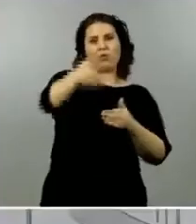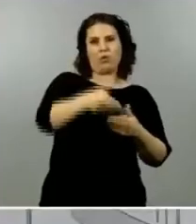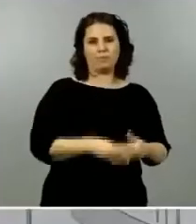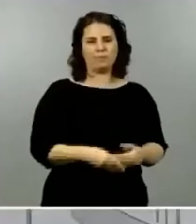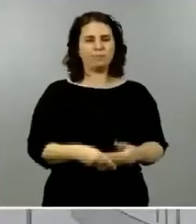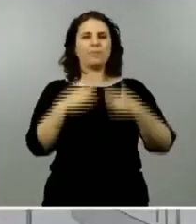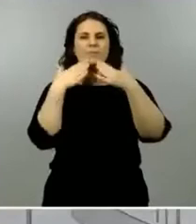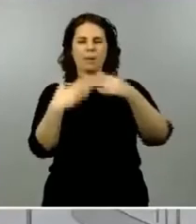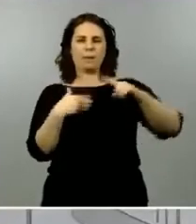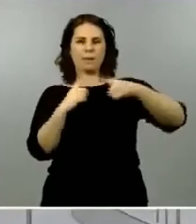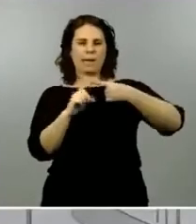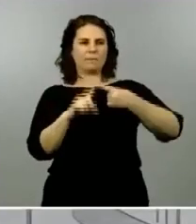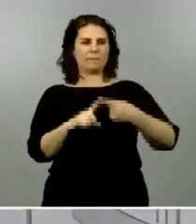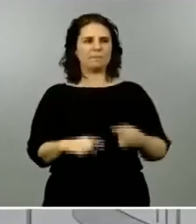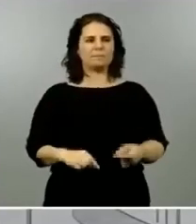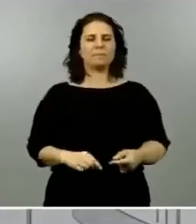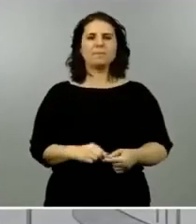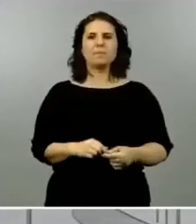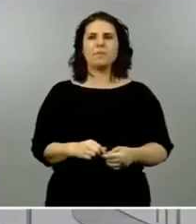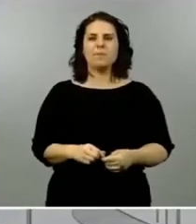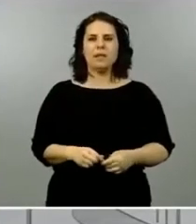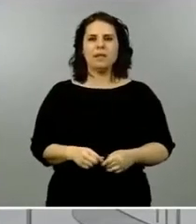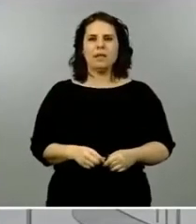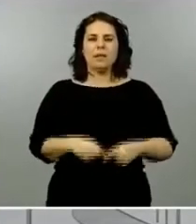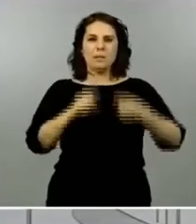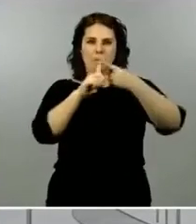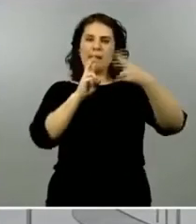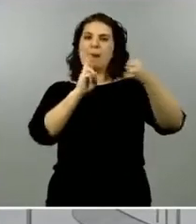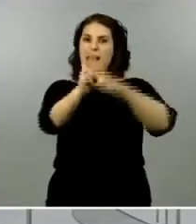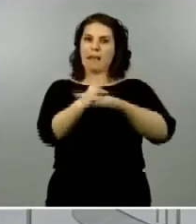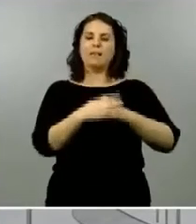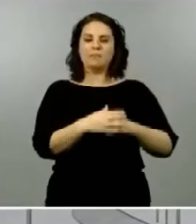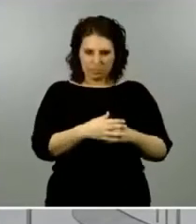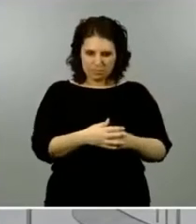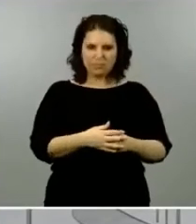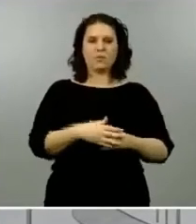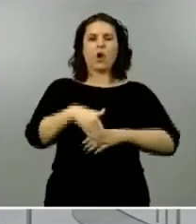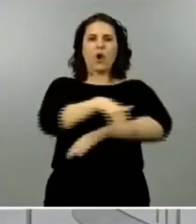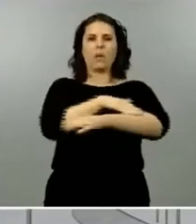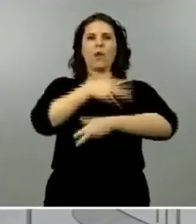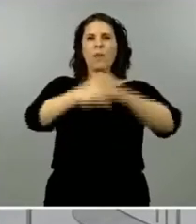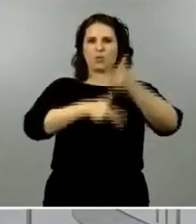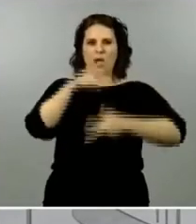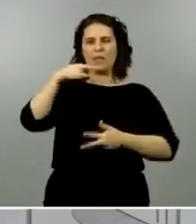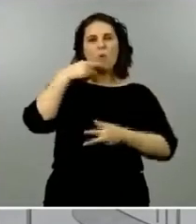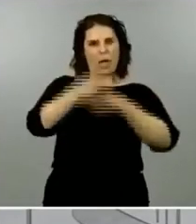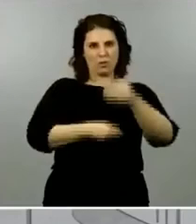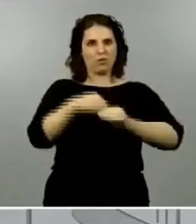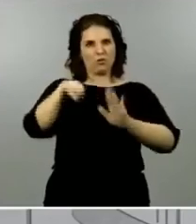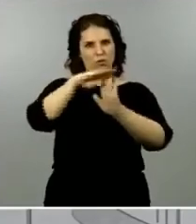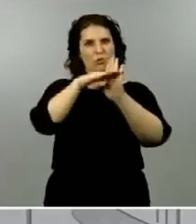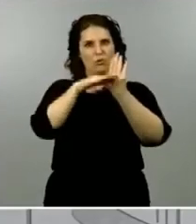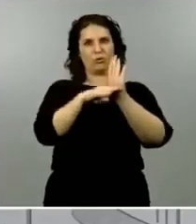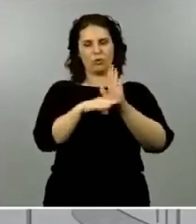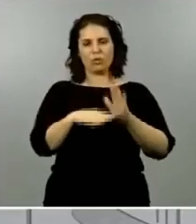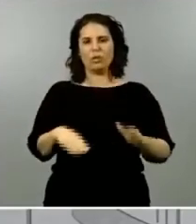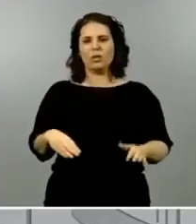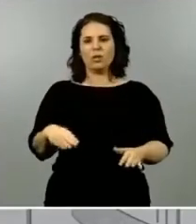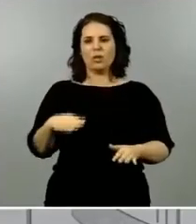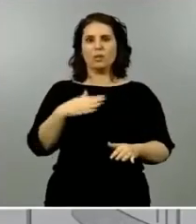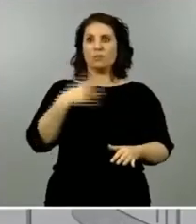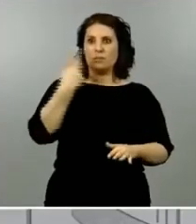primera efectivamente ese es un planteamiento que ha hecho el gobierno de Euskadi que nosotros hemos acordado con ellos